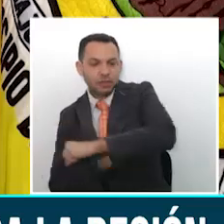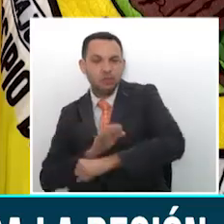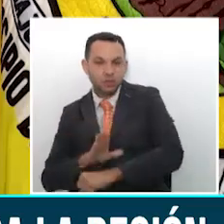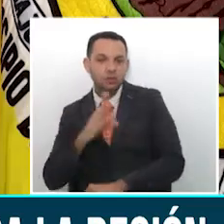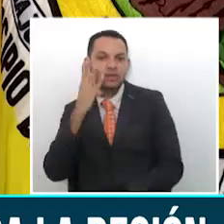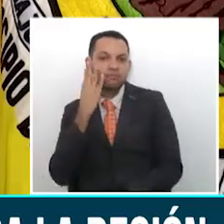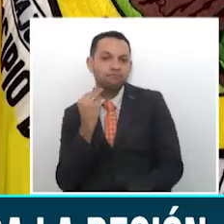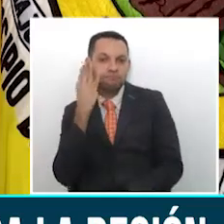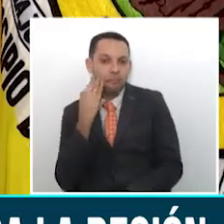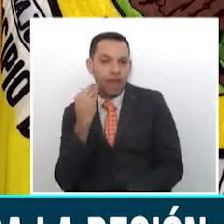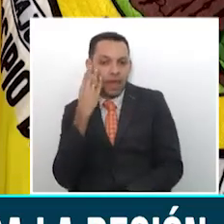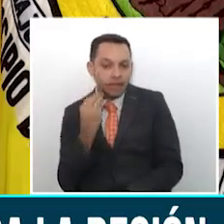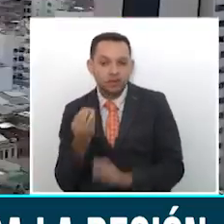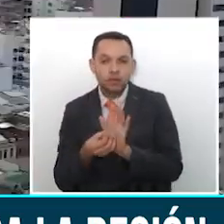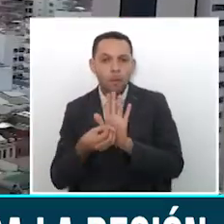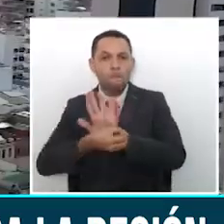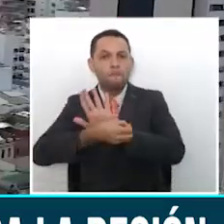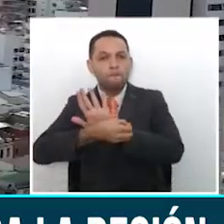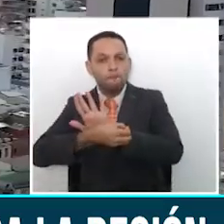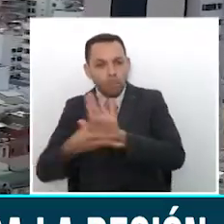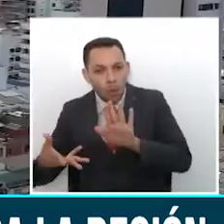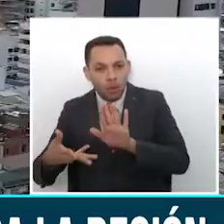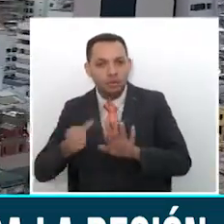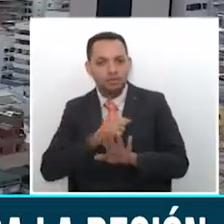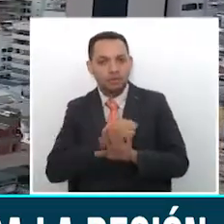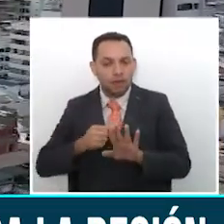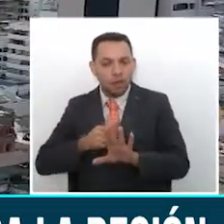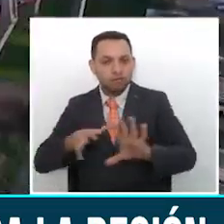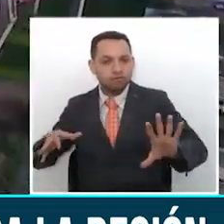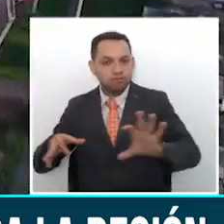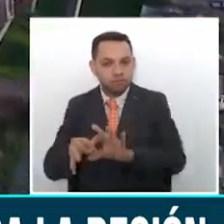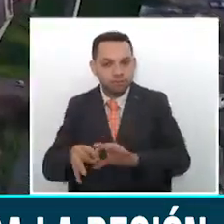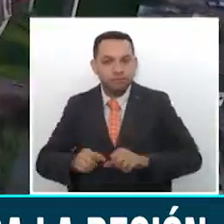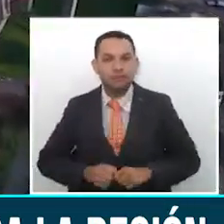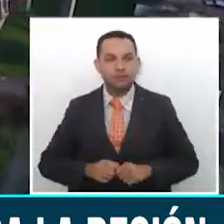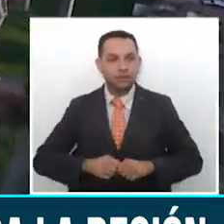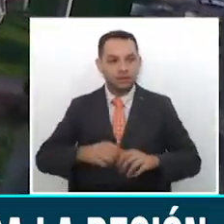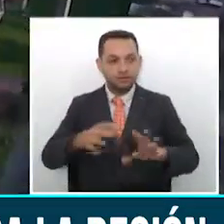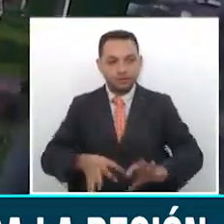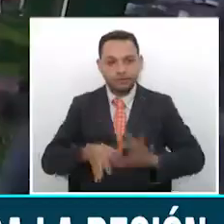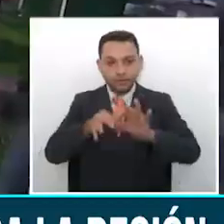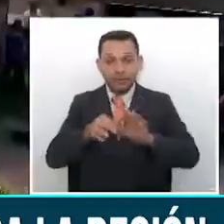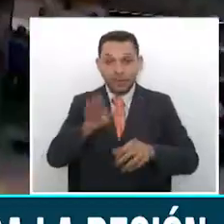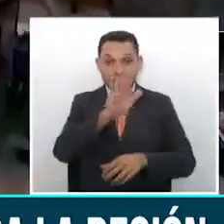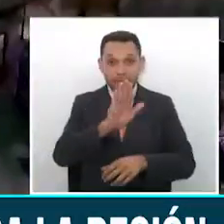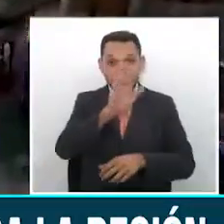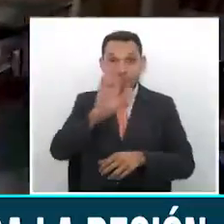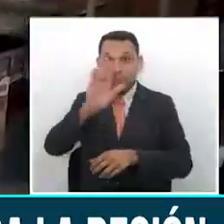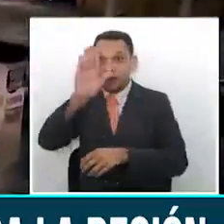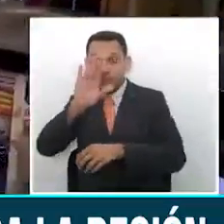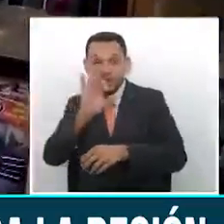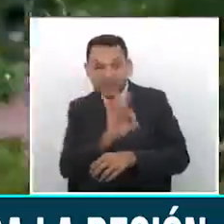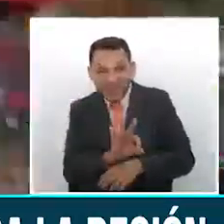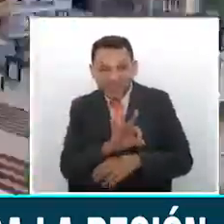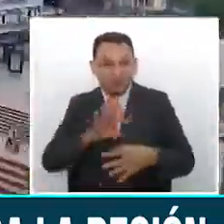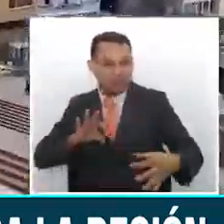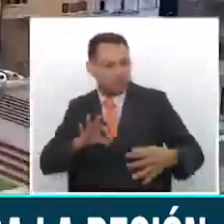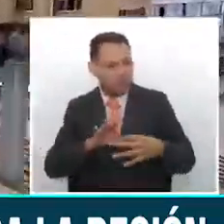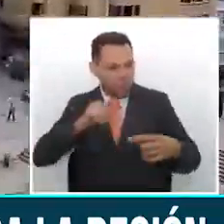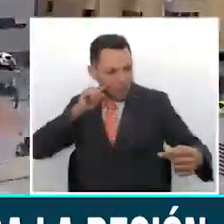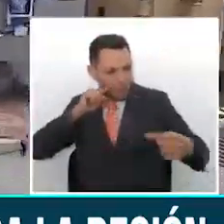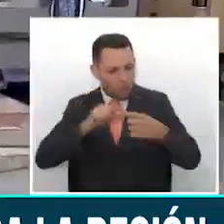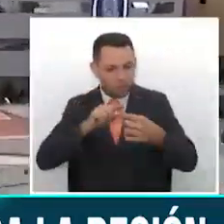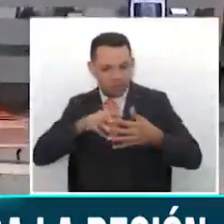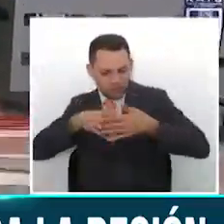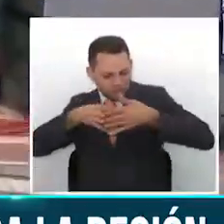adquirida en el sector público y privado. La articulación de los tres departamentos para potencializar la región es el objetivo trazado.